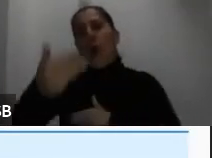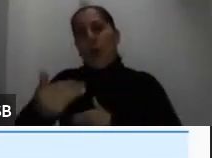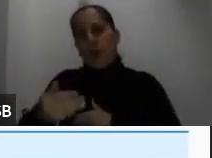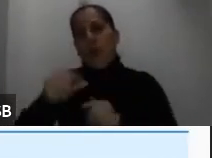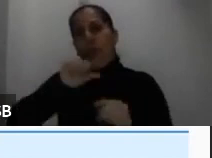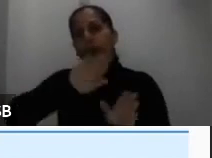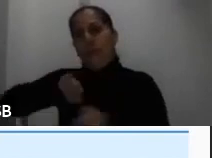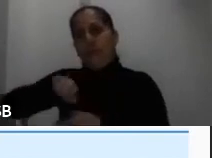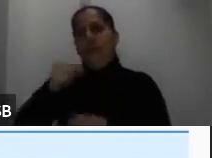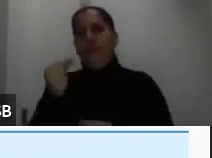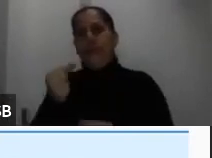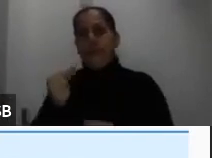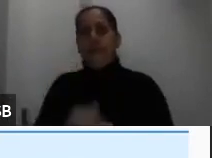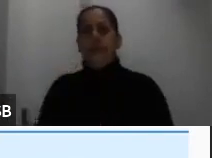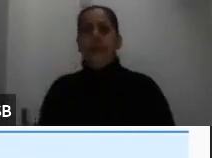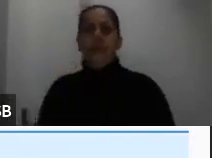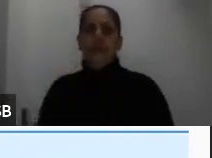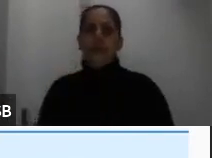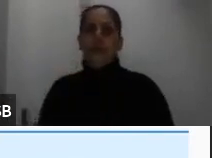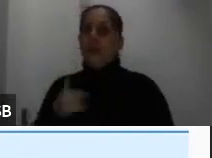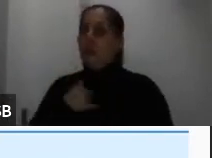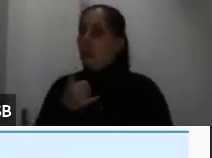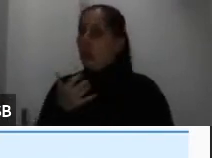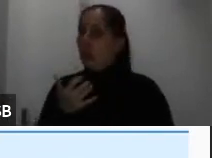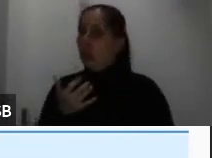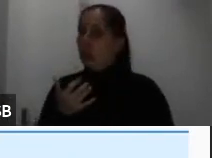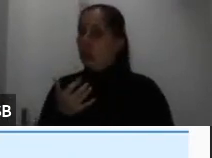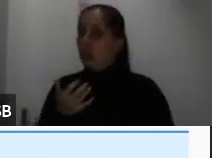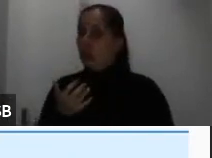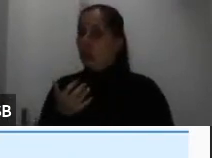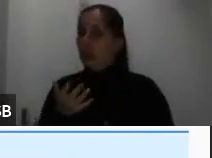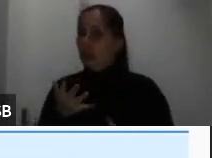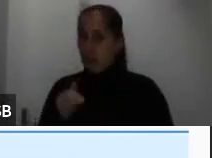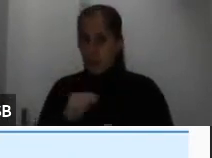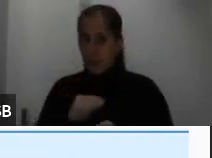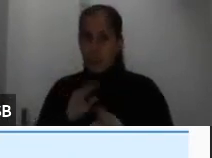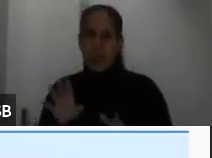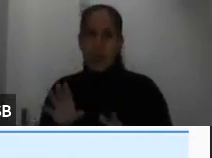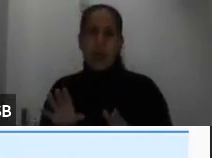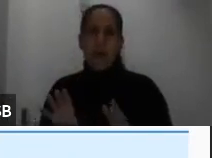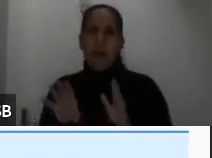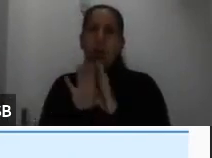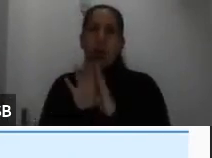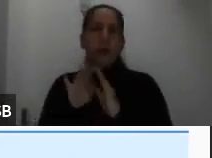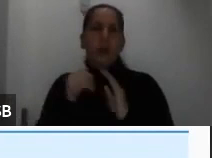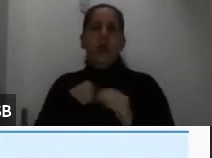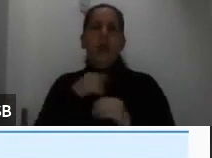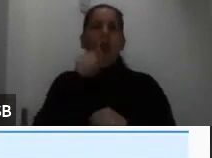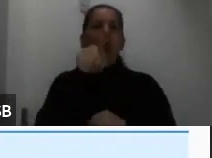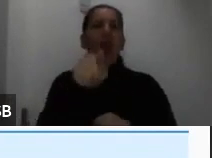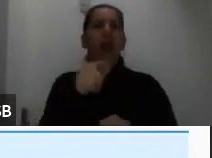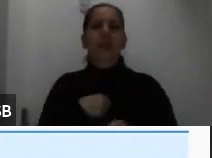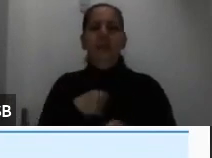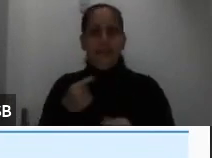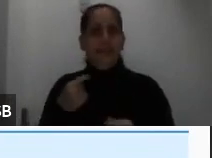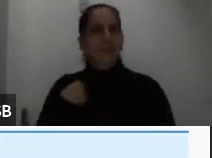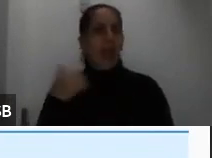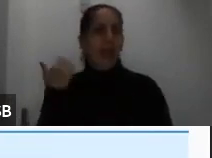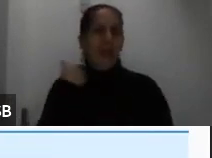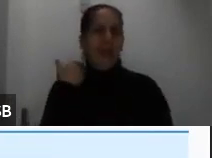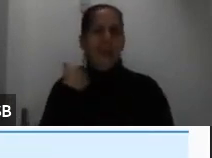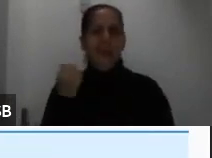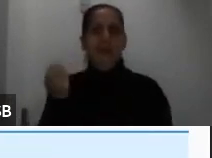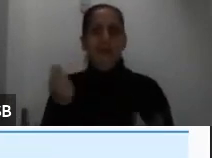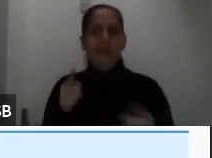Quiero aclararles aquí que de pronto llegué a esta sección que nos pasa mucho de los